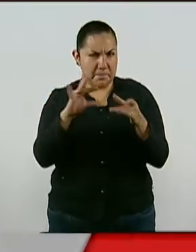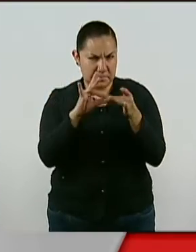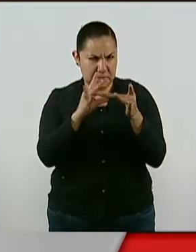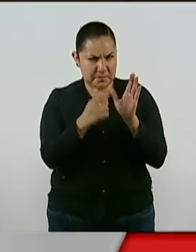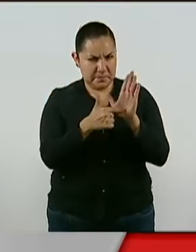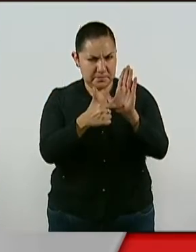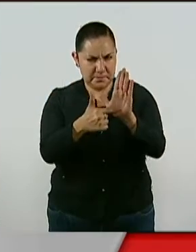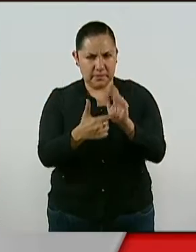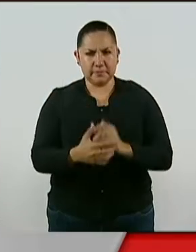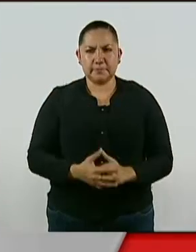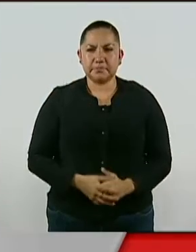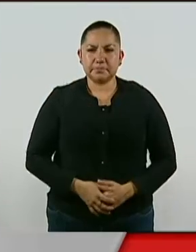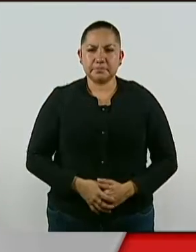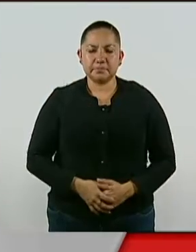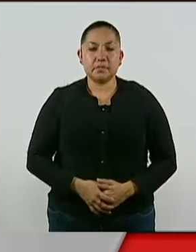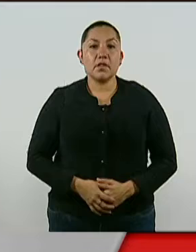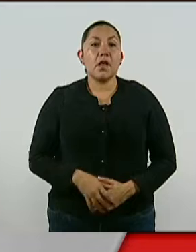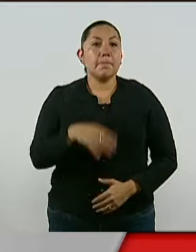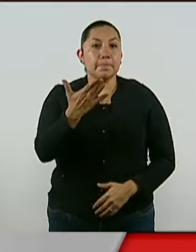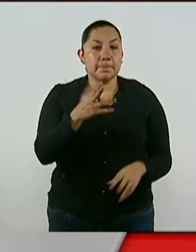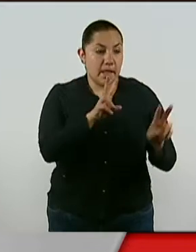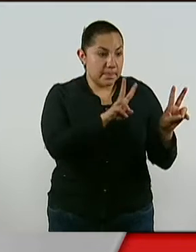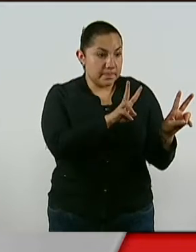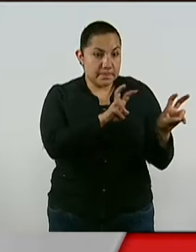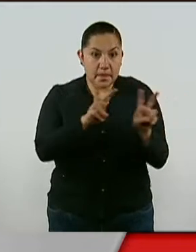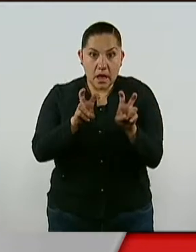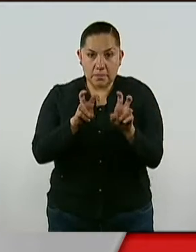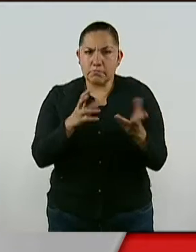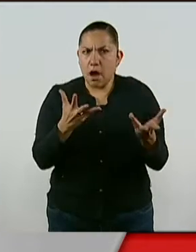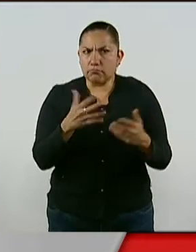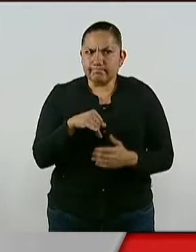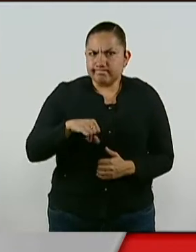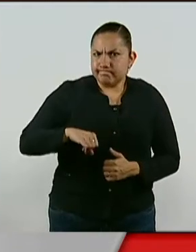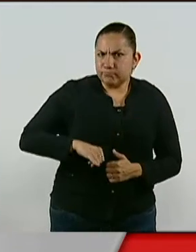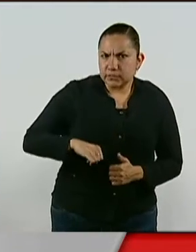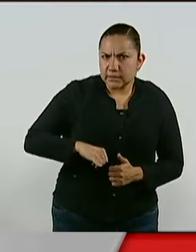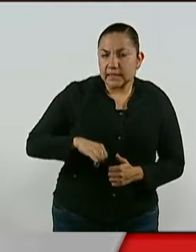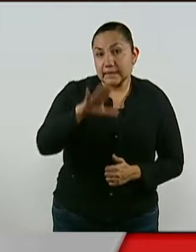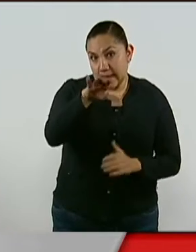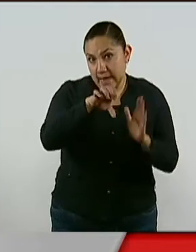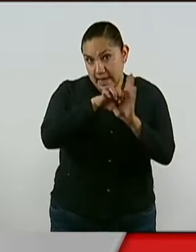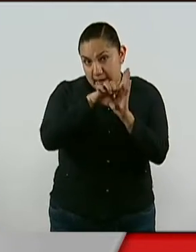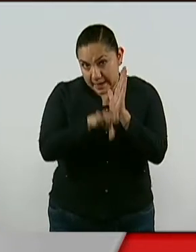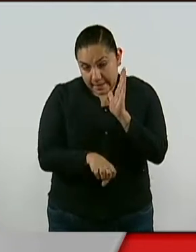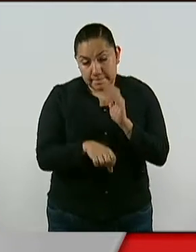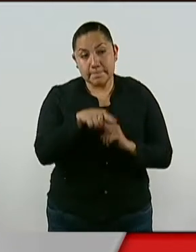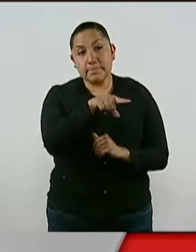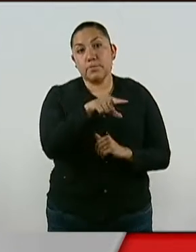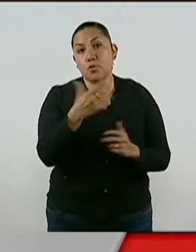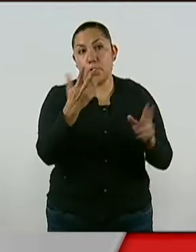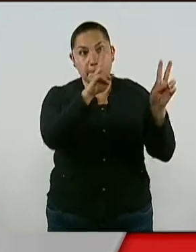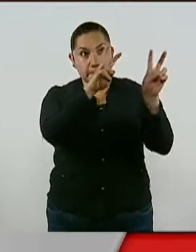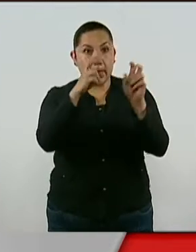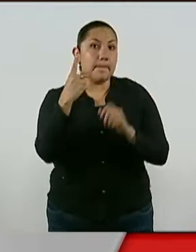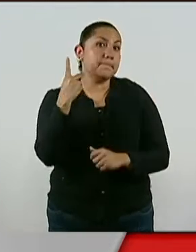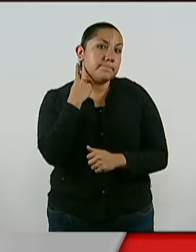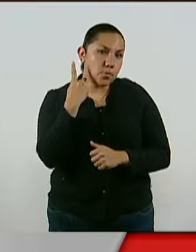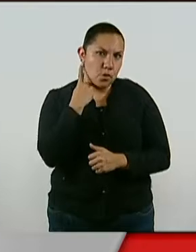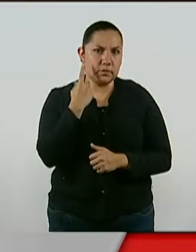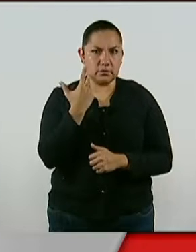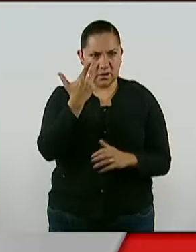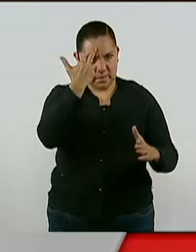Cosas interesantes presentamos, como el tema de violencia política, que es uno de los lastres que no nos permiten a las mujeres